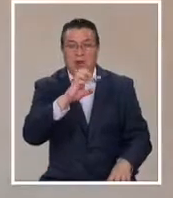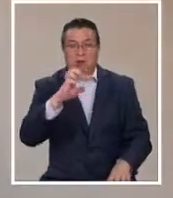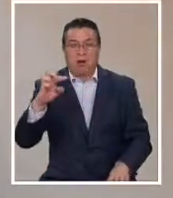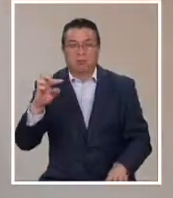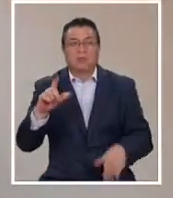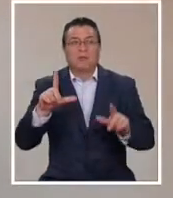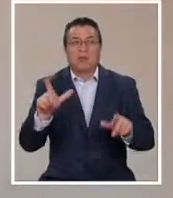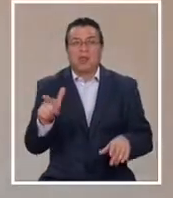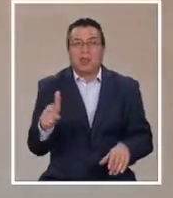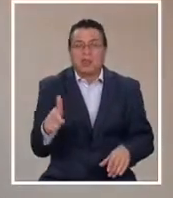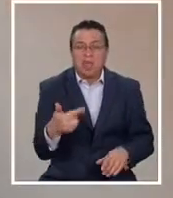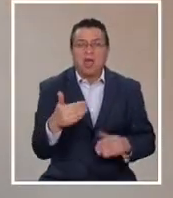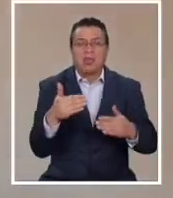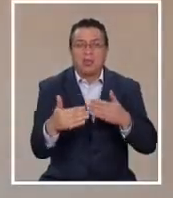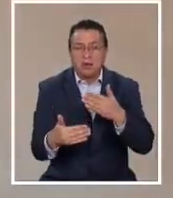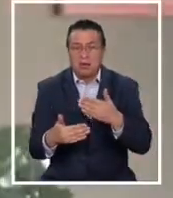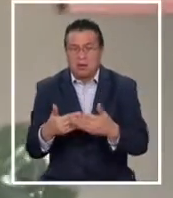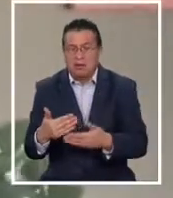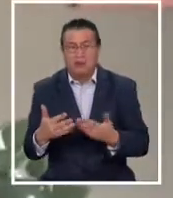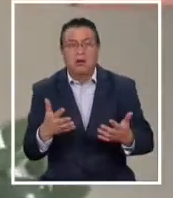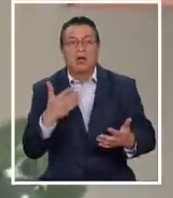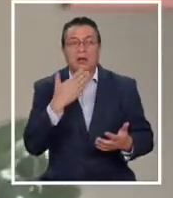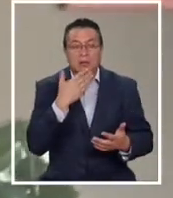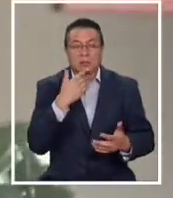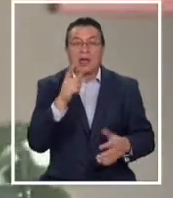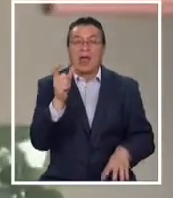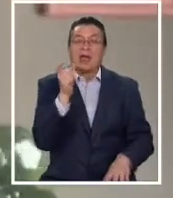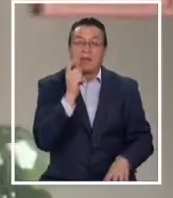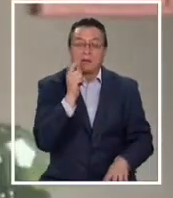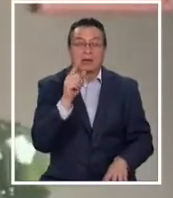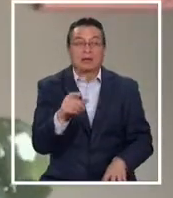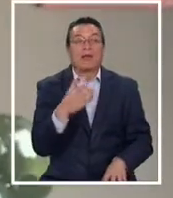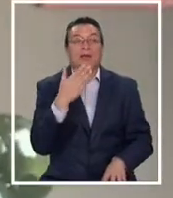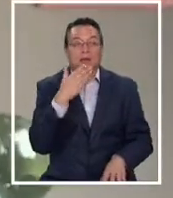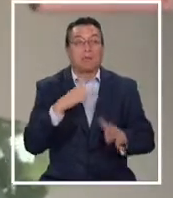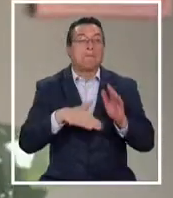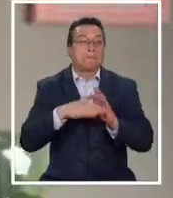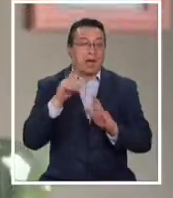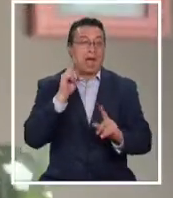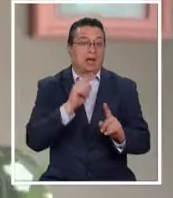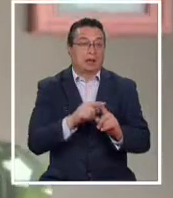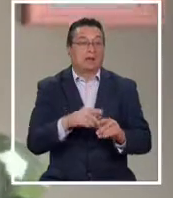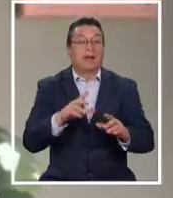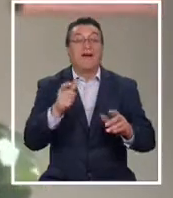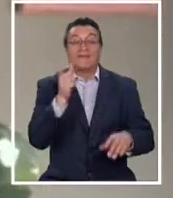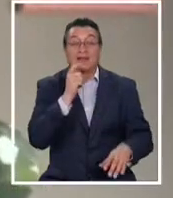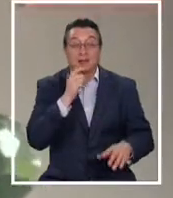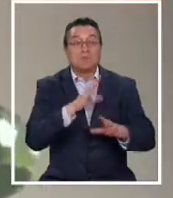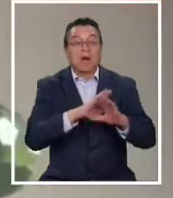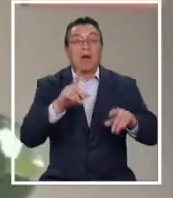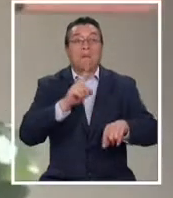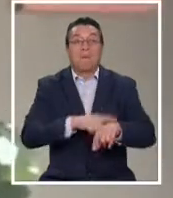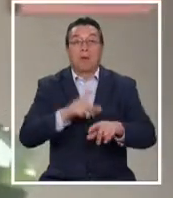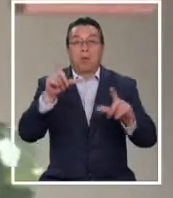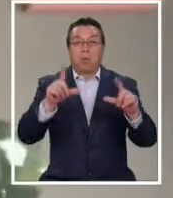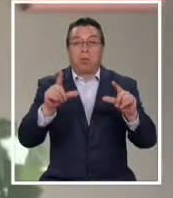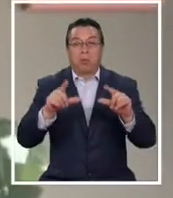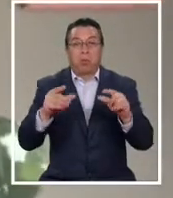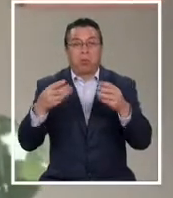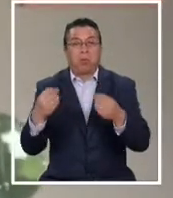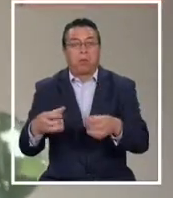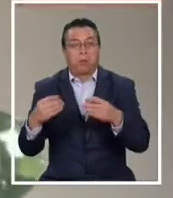también era mucho más lenta. Y obviamente también el tema de la batería, que es uno de los temas más notorios. La batería cada vez iba durando menos.